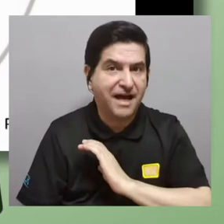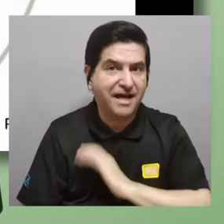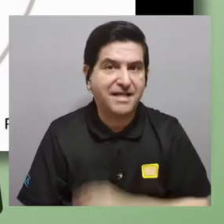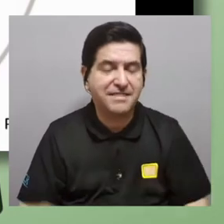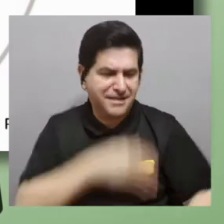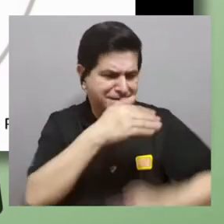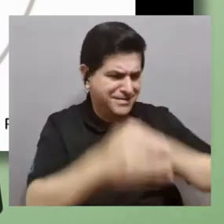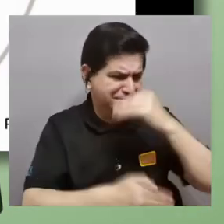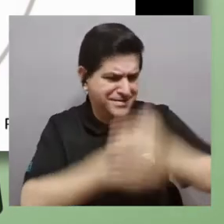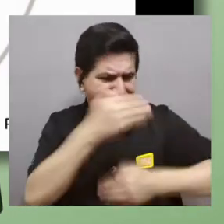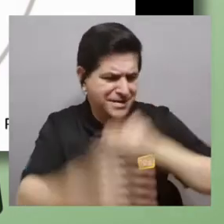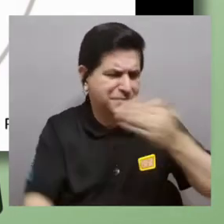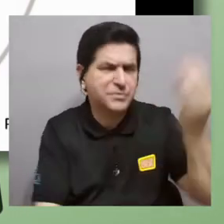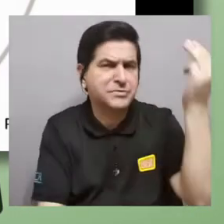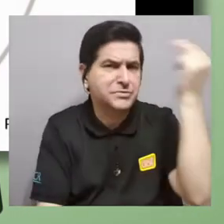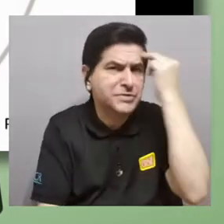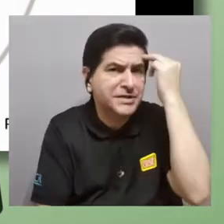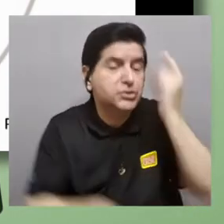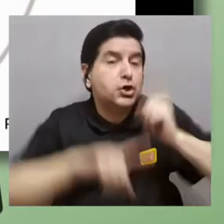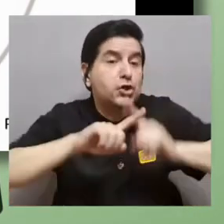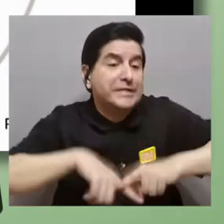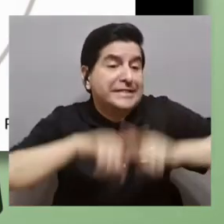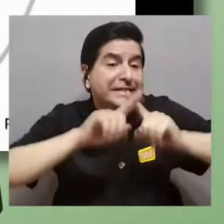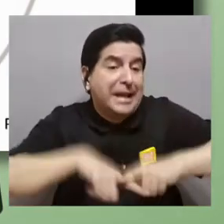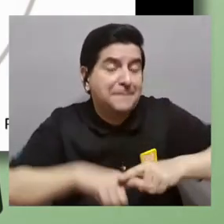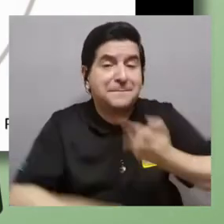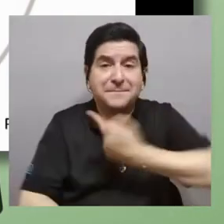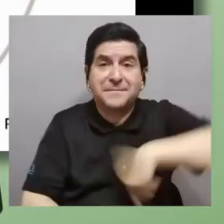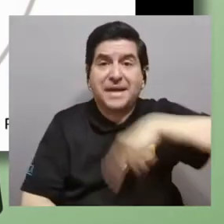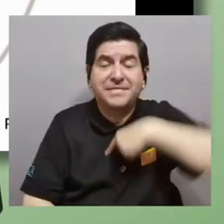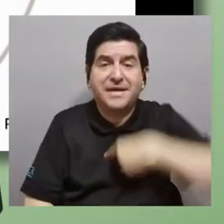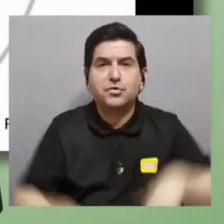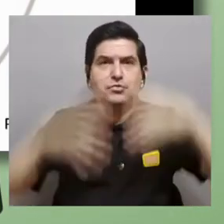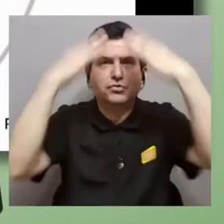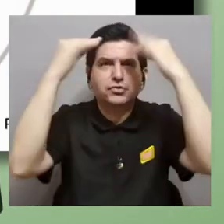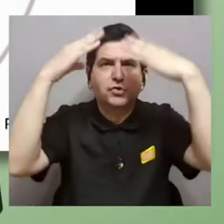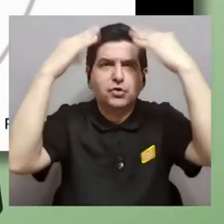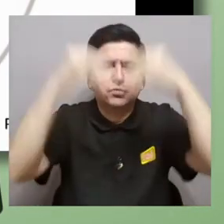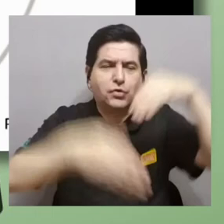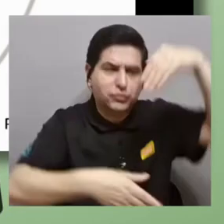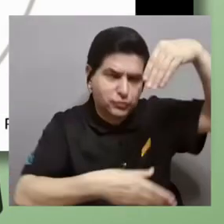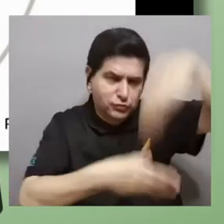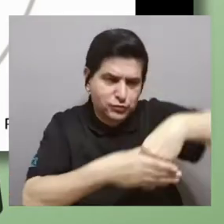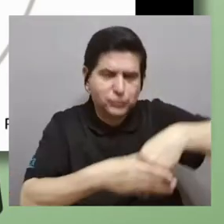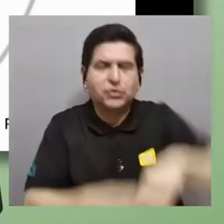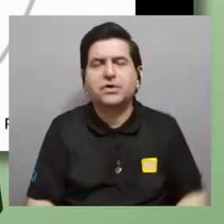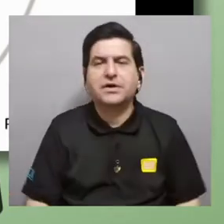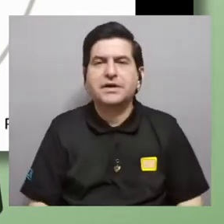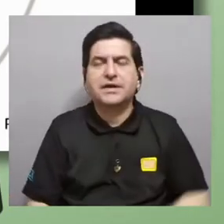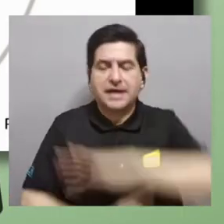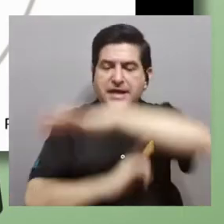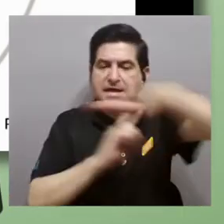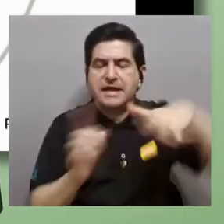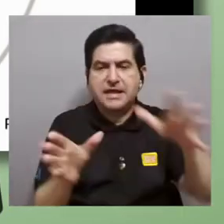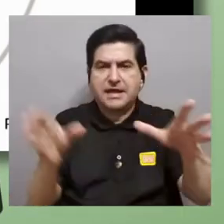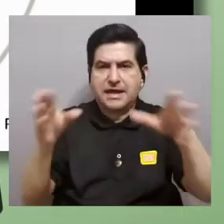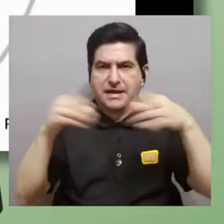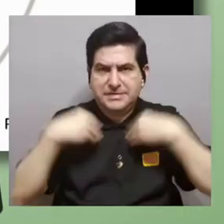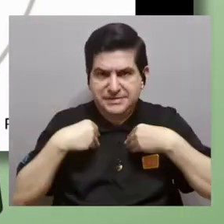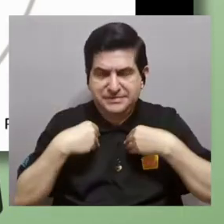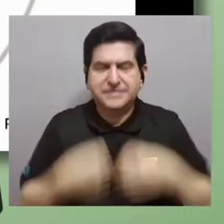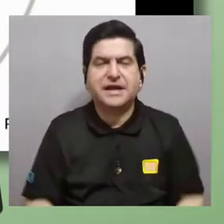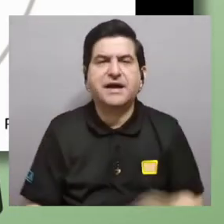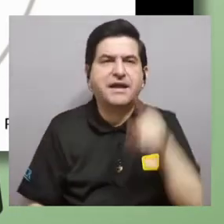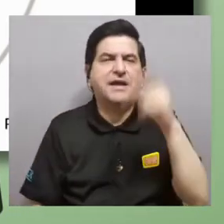procesamiento mental depende de cómo guardemos la información que capturamos del exterior cómo